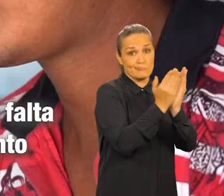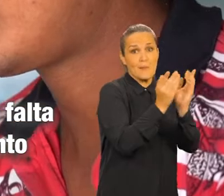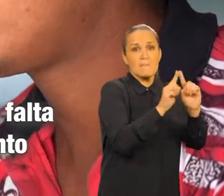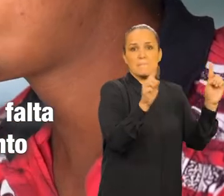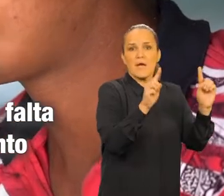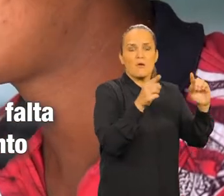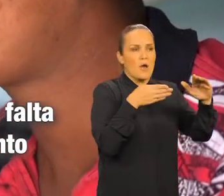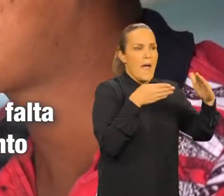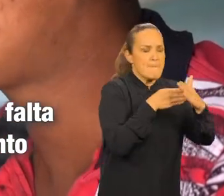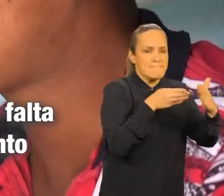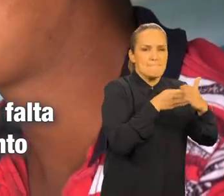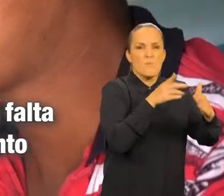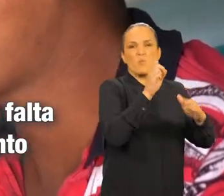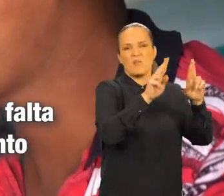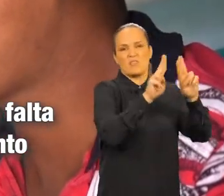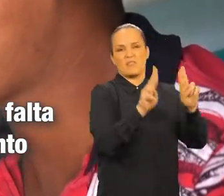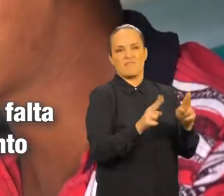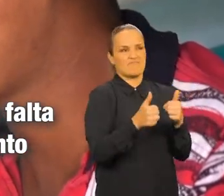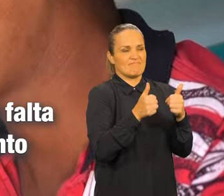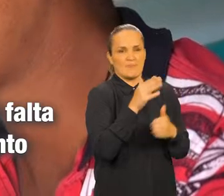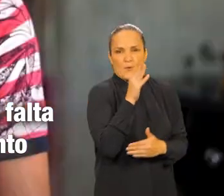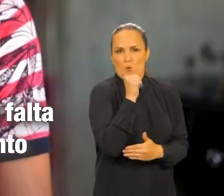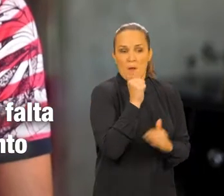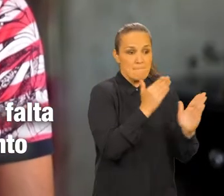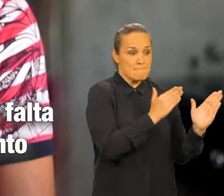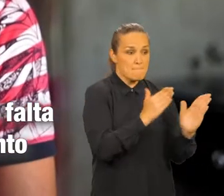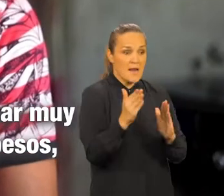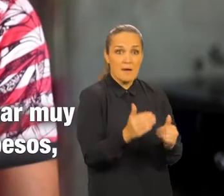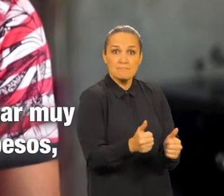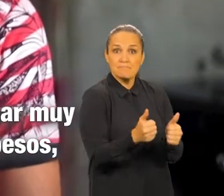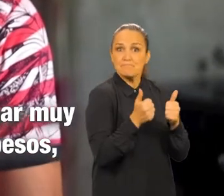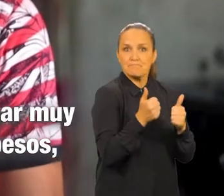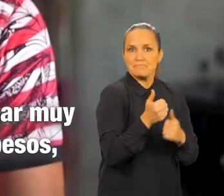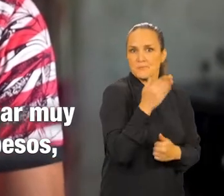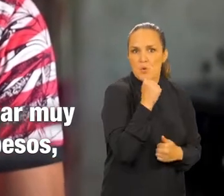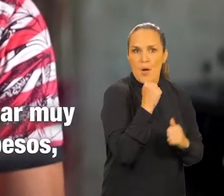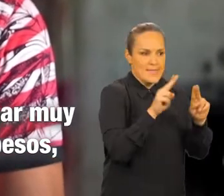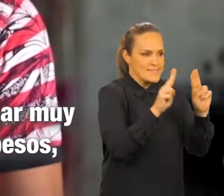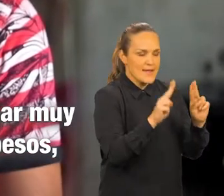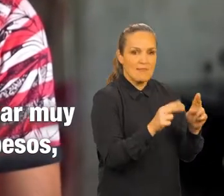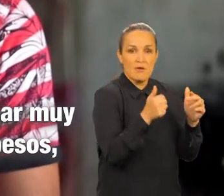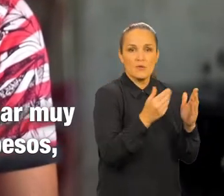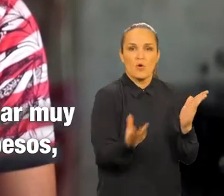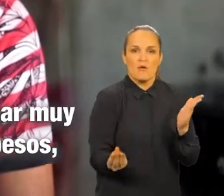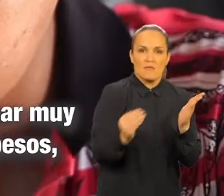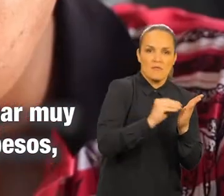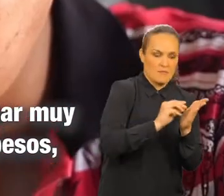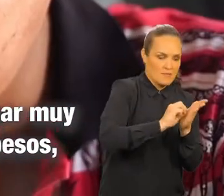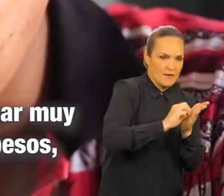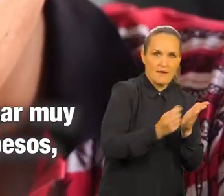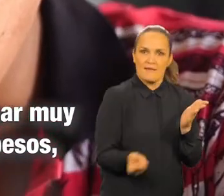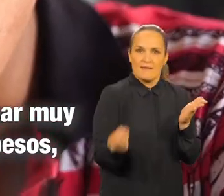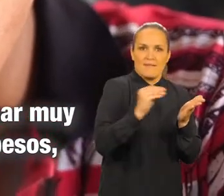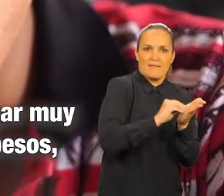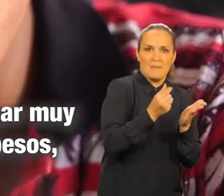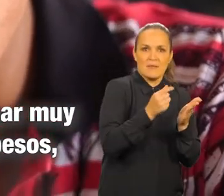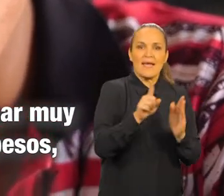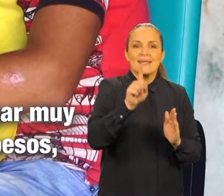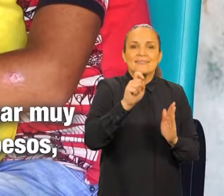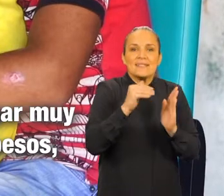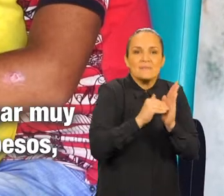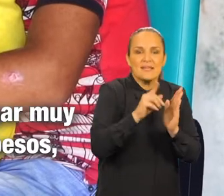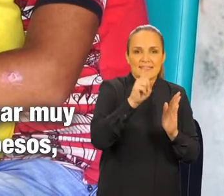complica entrar a la clase por falta de conectividad al internet, ya que no cuento con un plan de datos, entonces me toca recargar muy